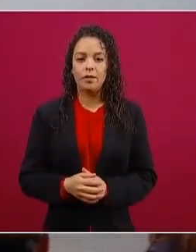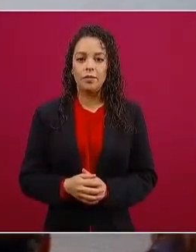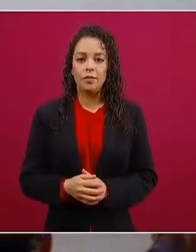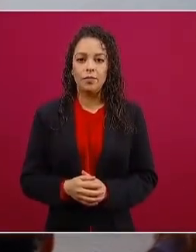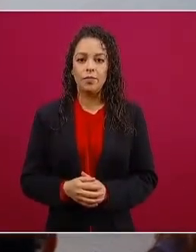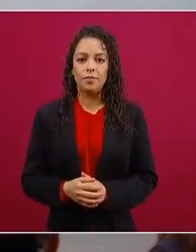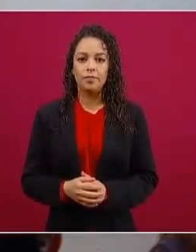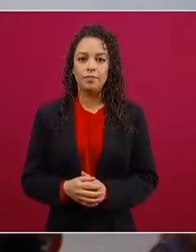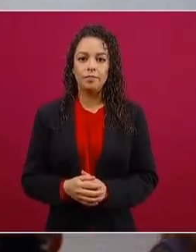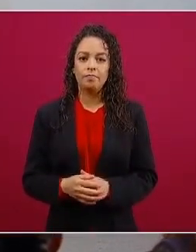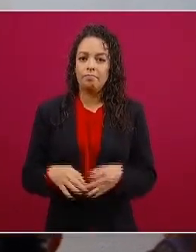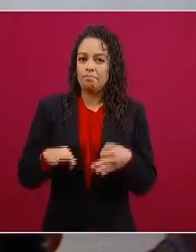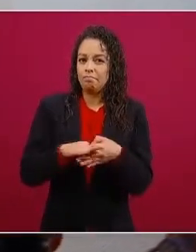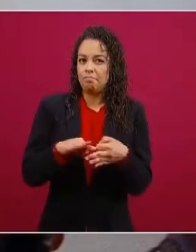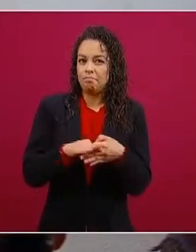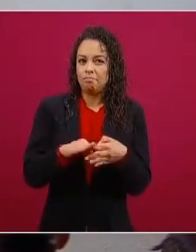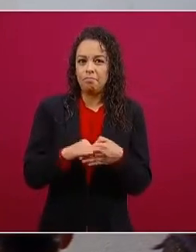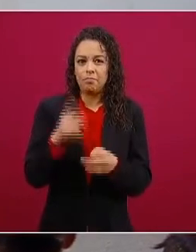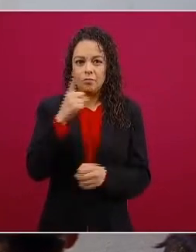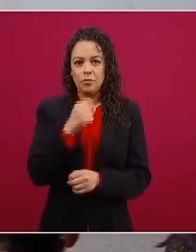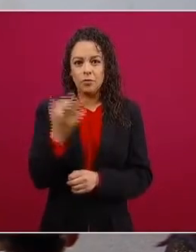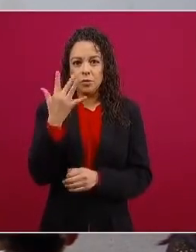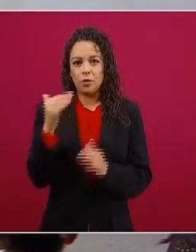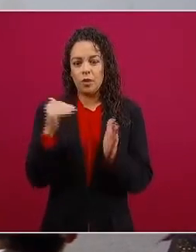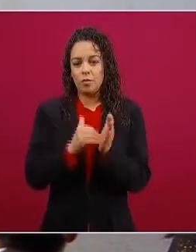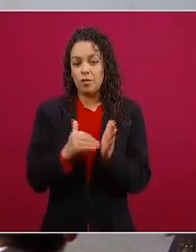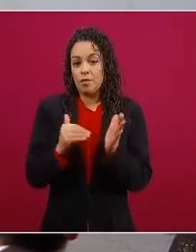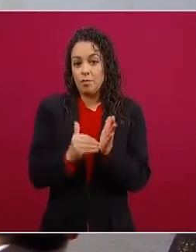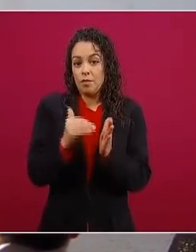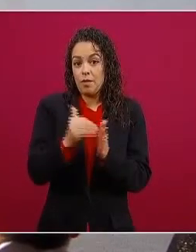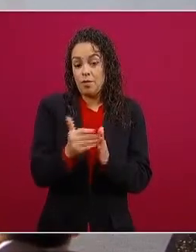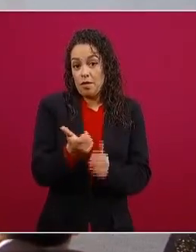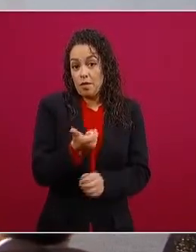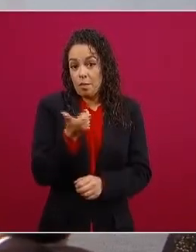alrededor de 150 mil millones de pesos.